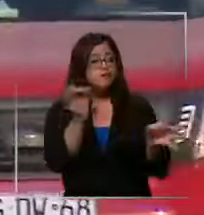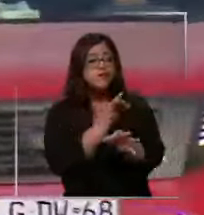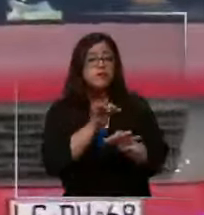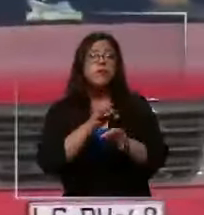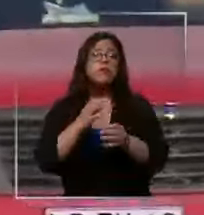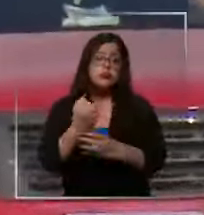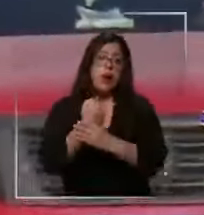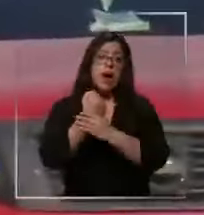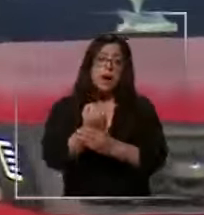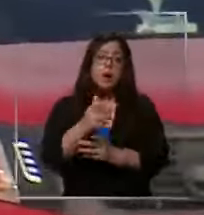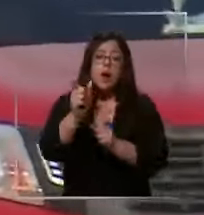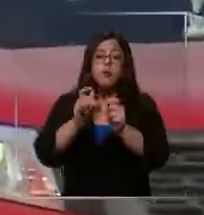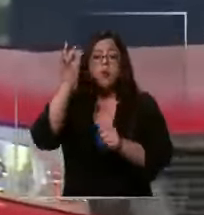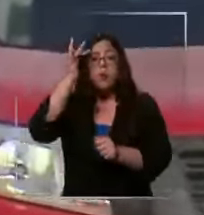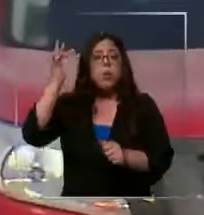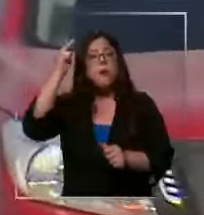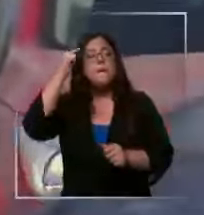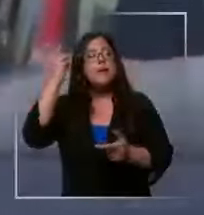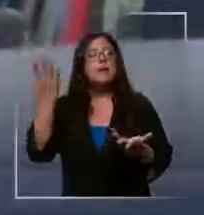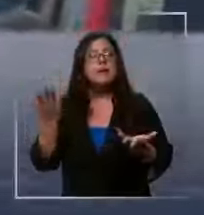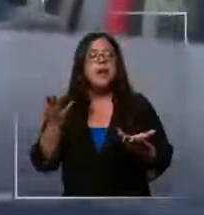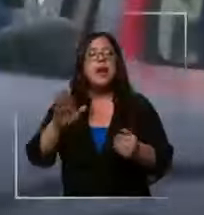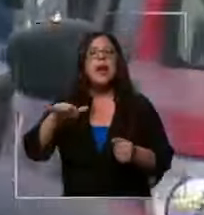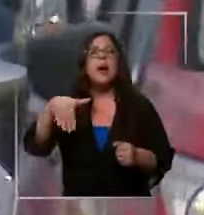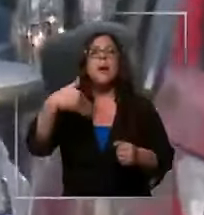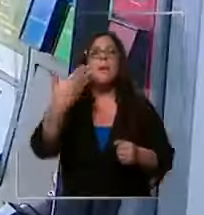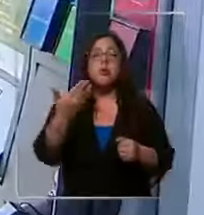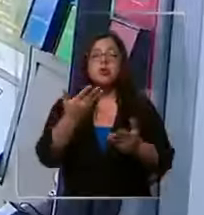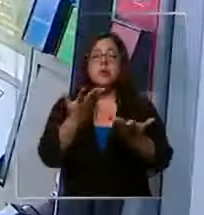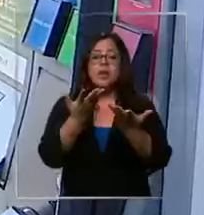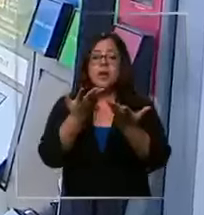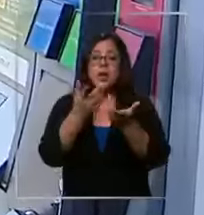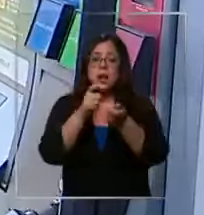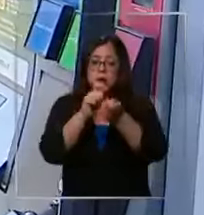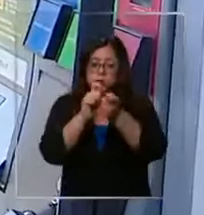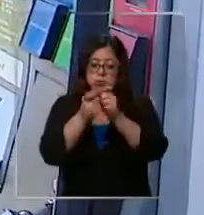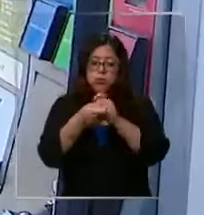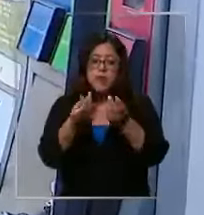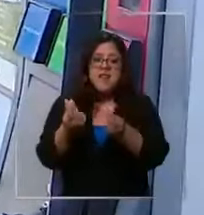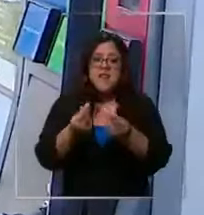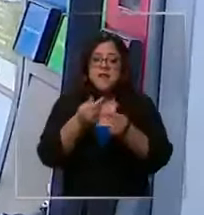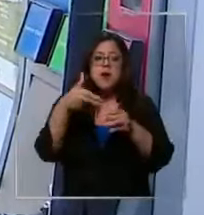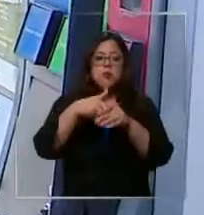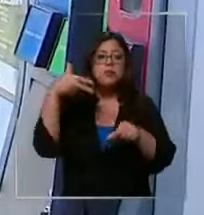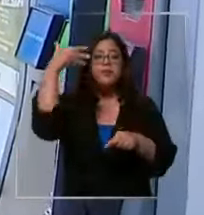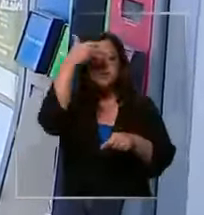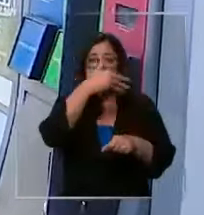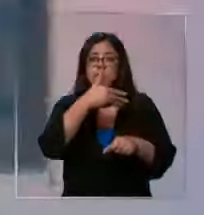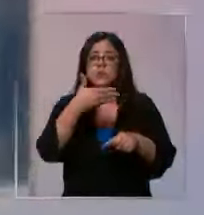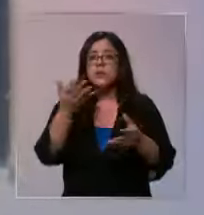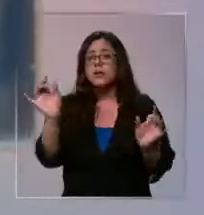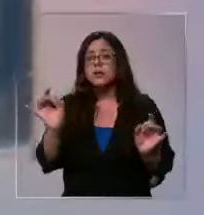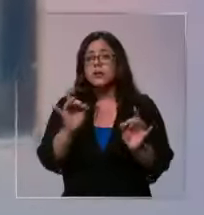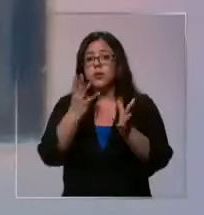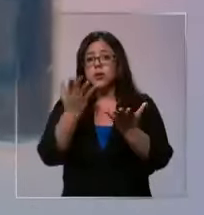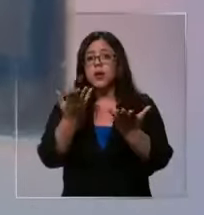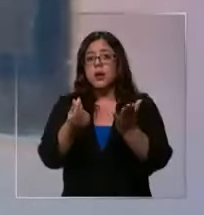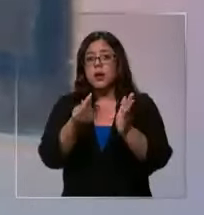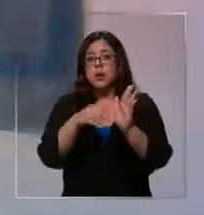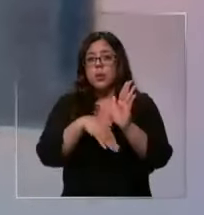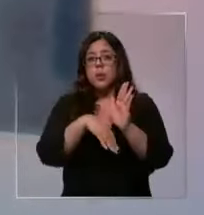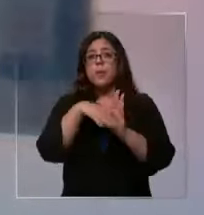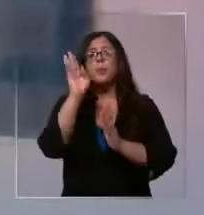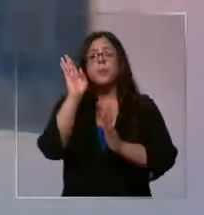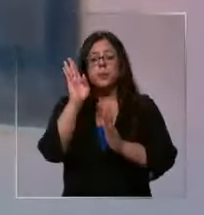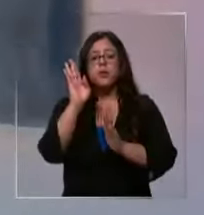están de más, porque los expertos pronostican que para la próxima variación en el precio de los combustibles volvería a haber una nueva